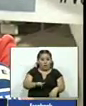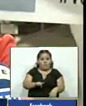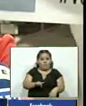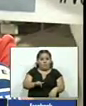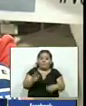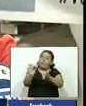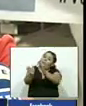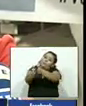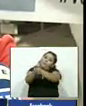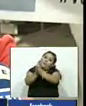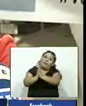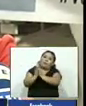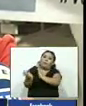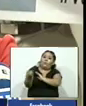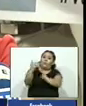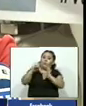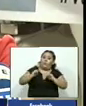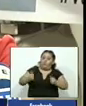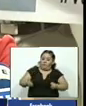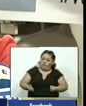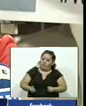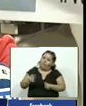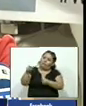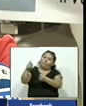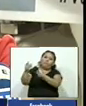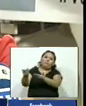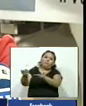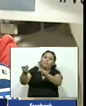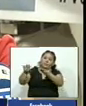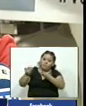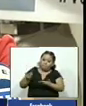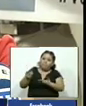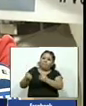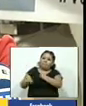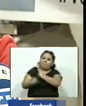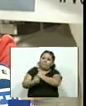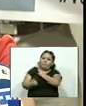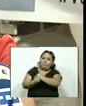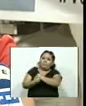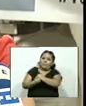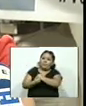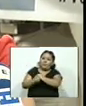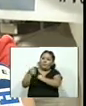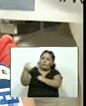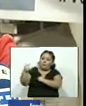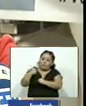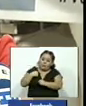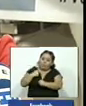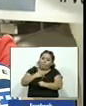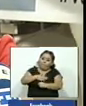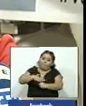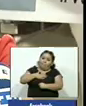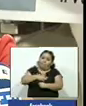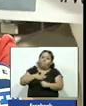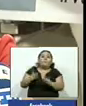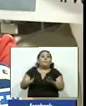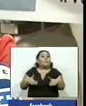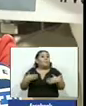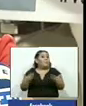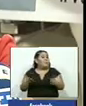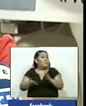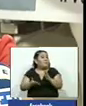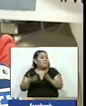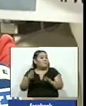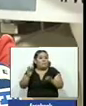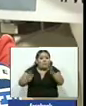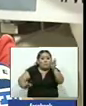nueva administración que nos apoye que nos dé compasión pero sobre todo que